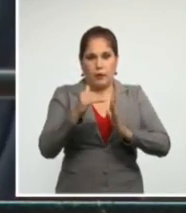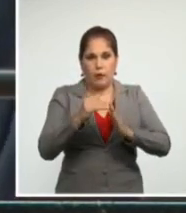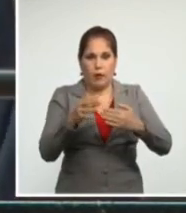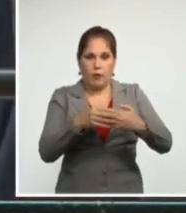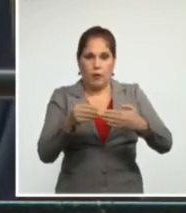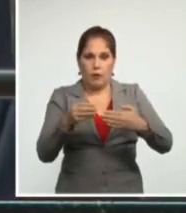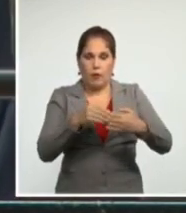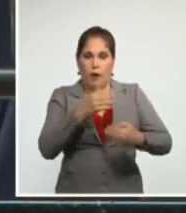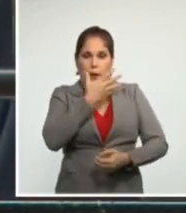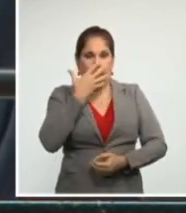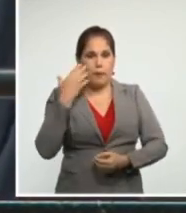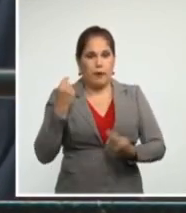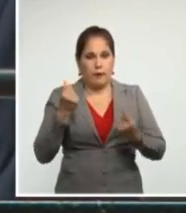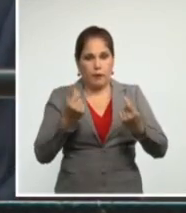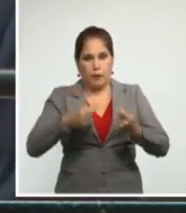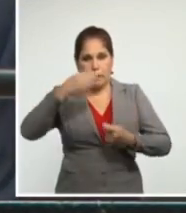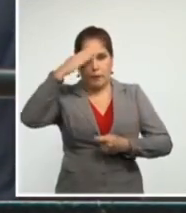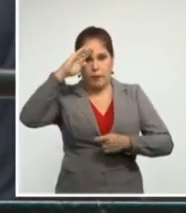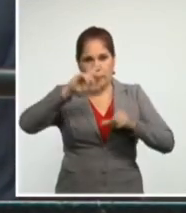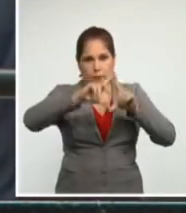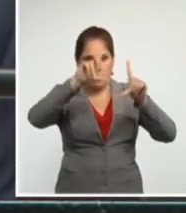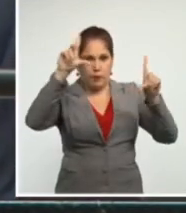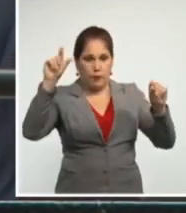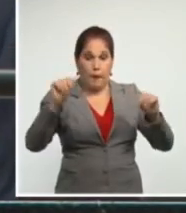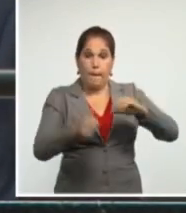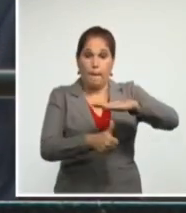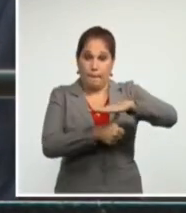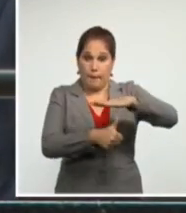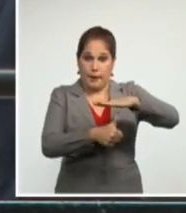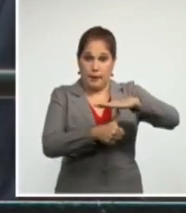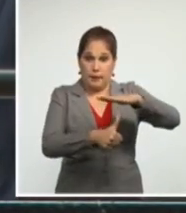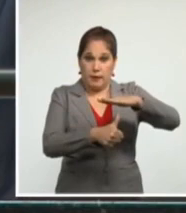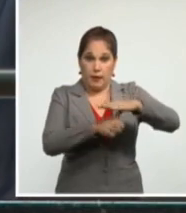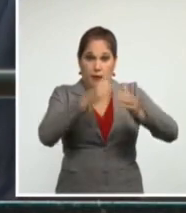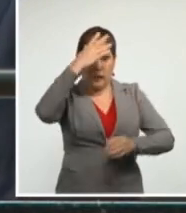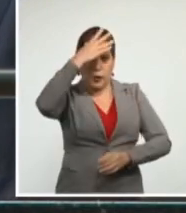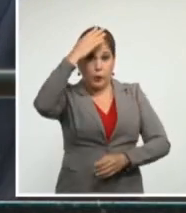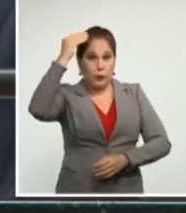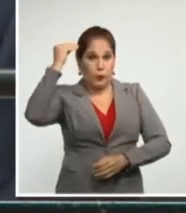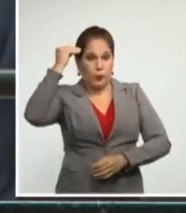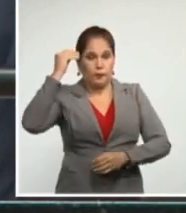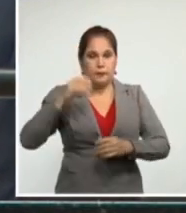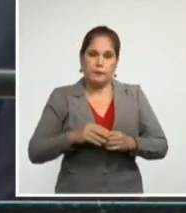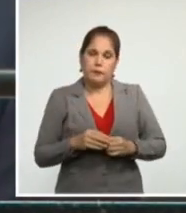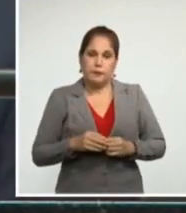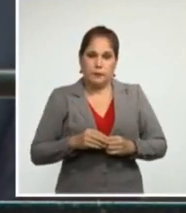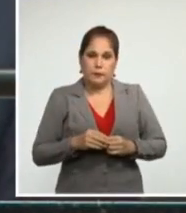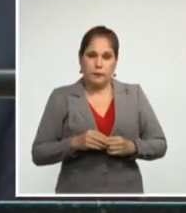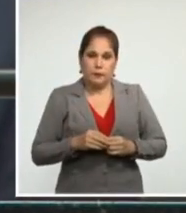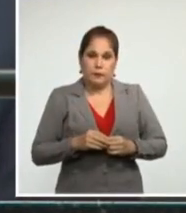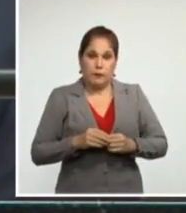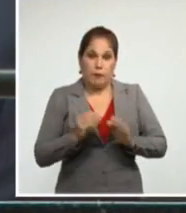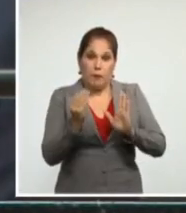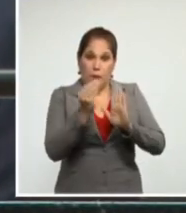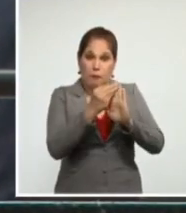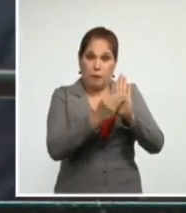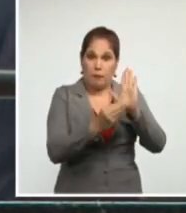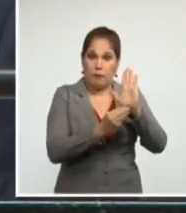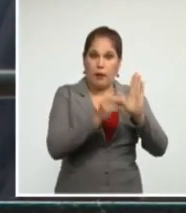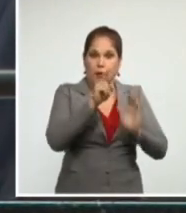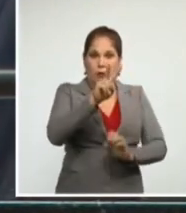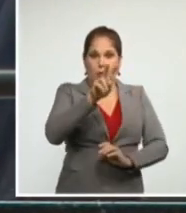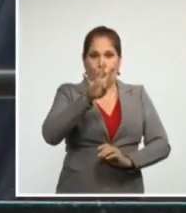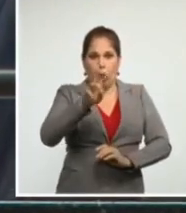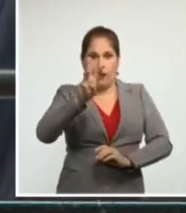dólares. El presidente Donald Trump aplicó 243 medidas